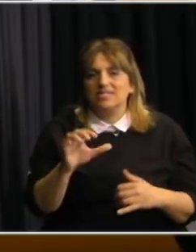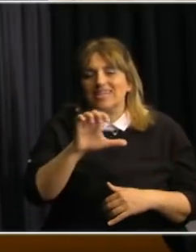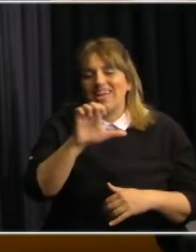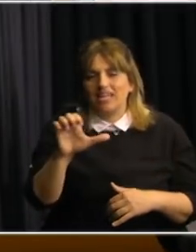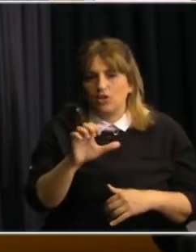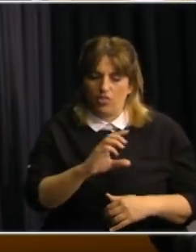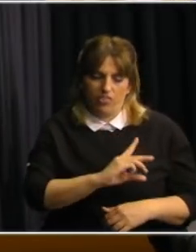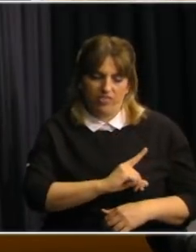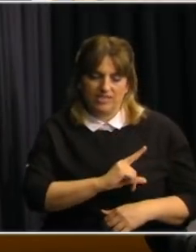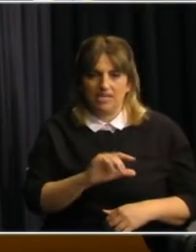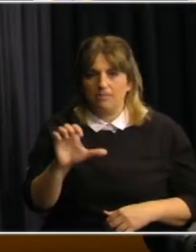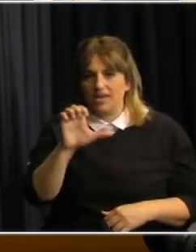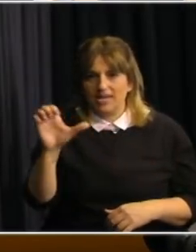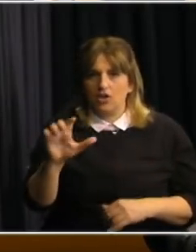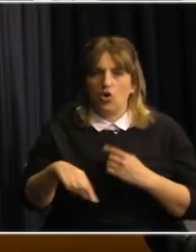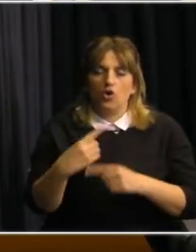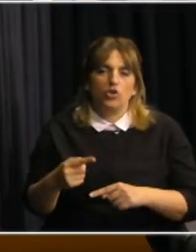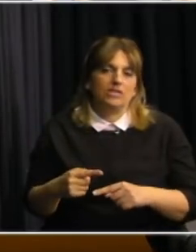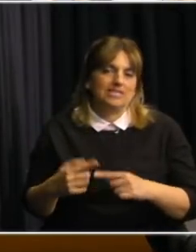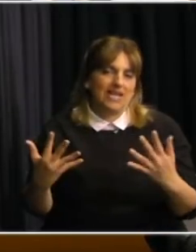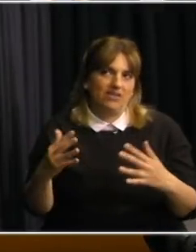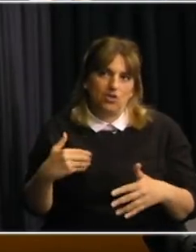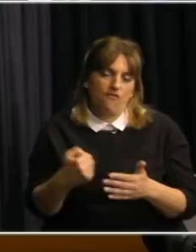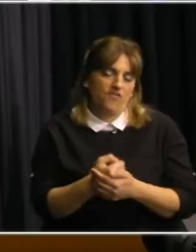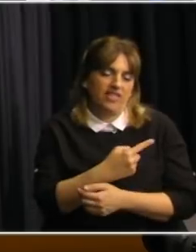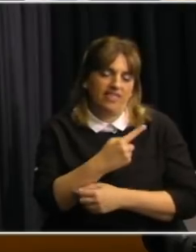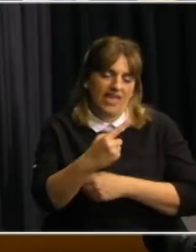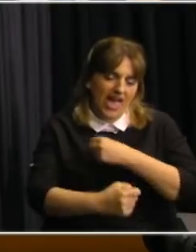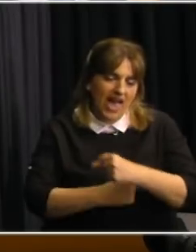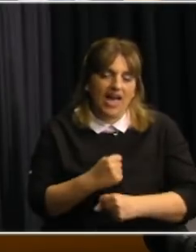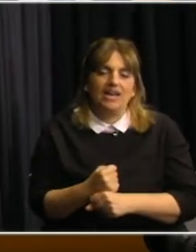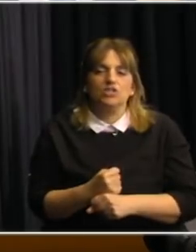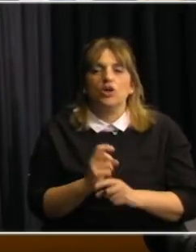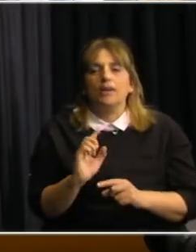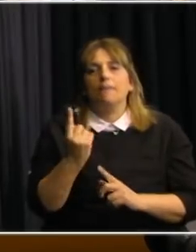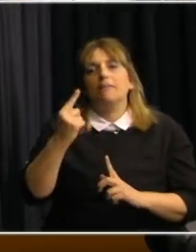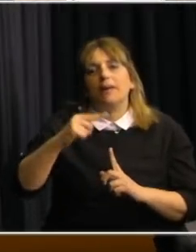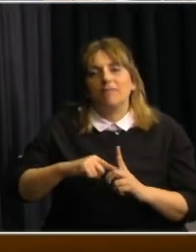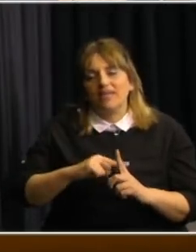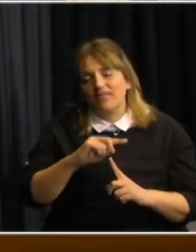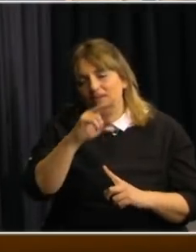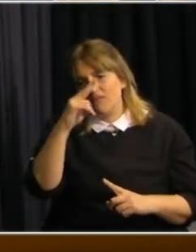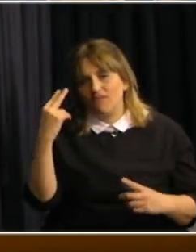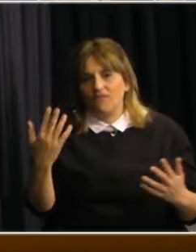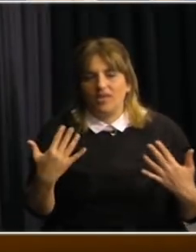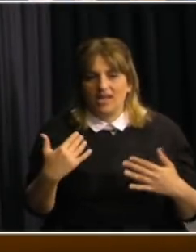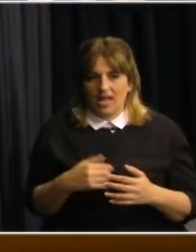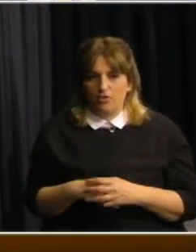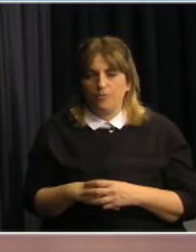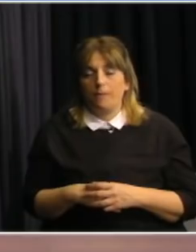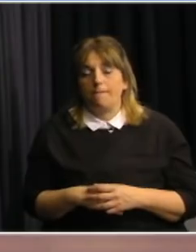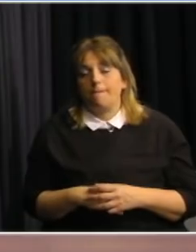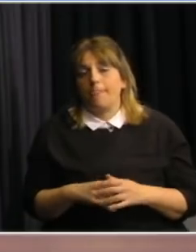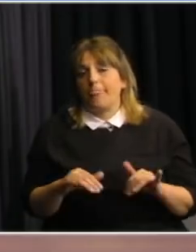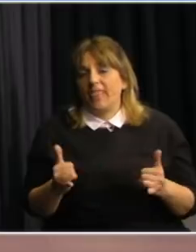diciembre y enero esto es celebraciones de fin de año y el primer mes digamos de verano temporada alta de hecho